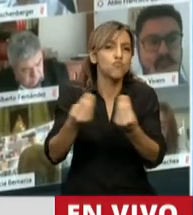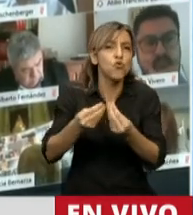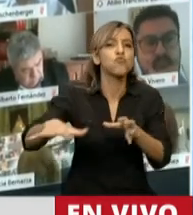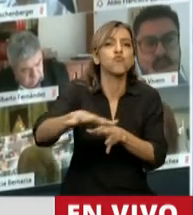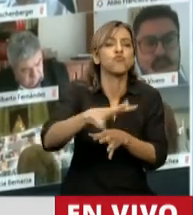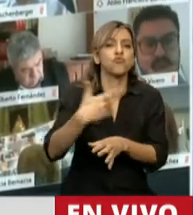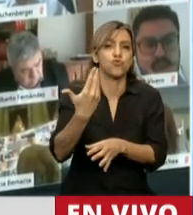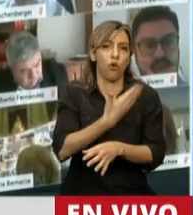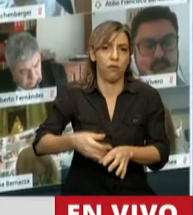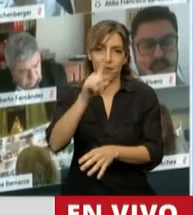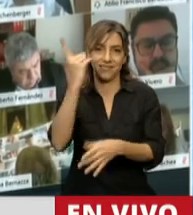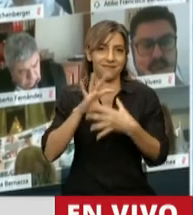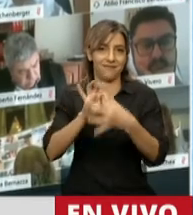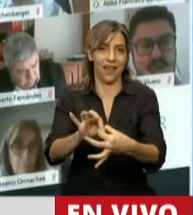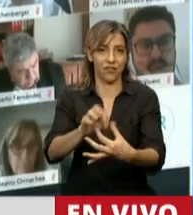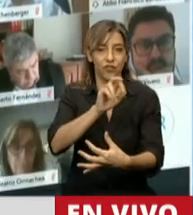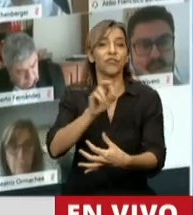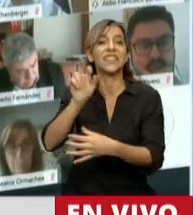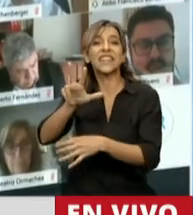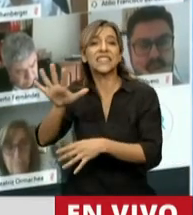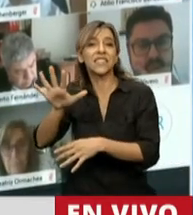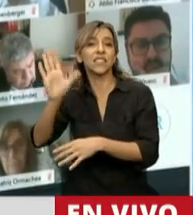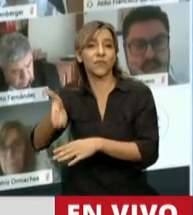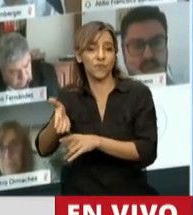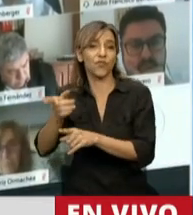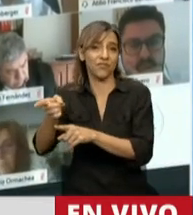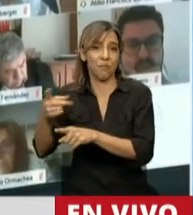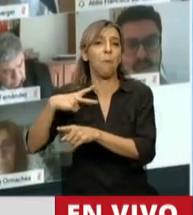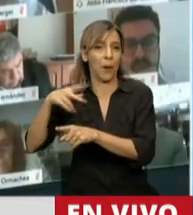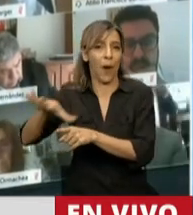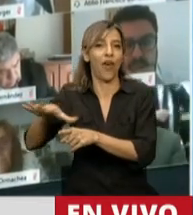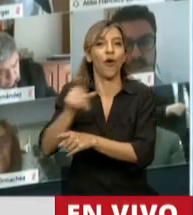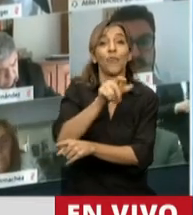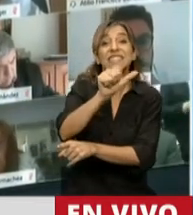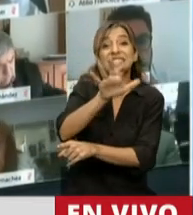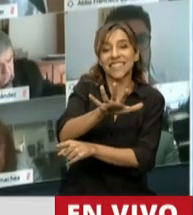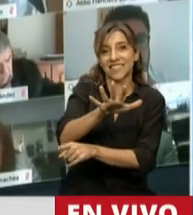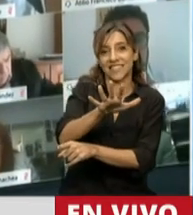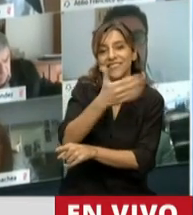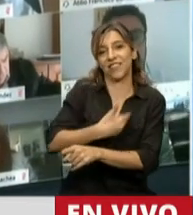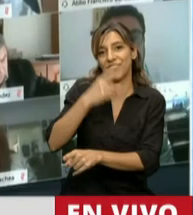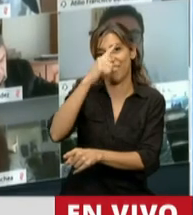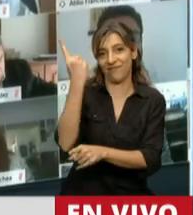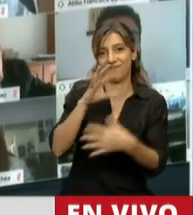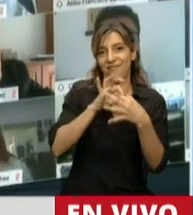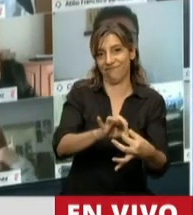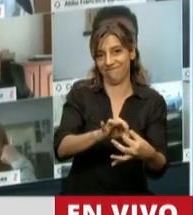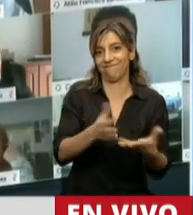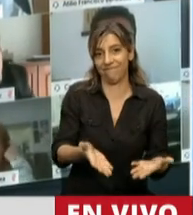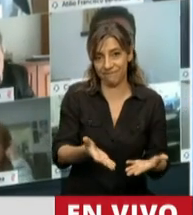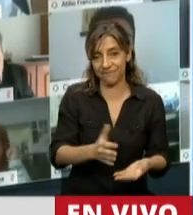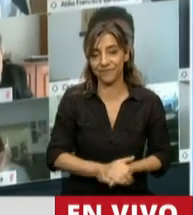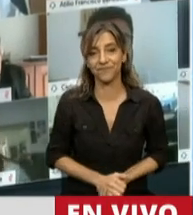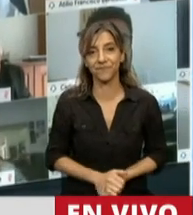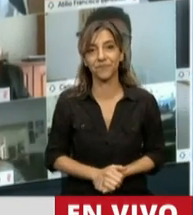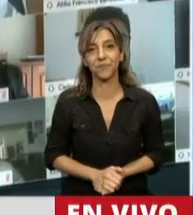35% tenedores privados y 65% el sector estatal. Quiero decir